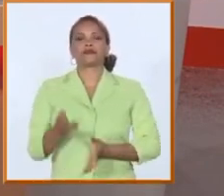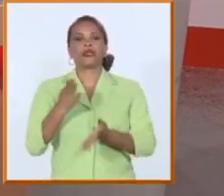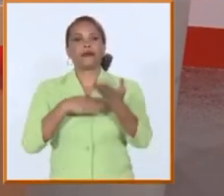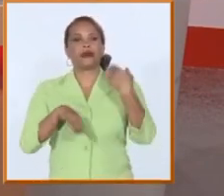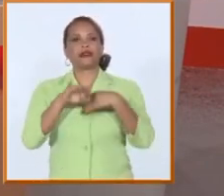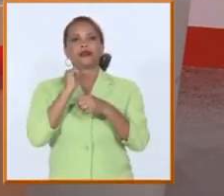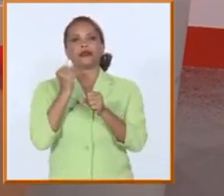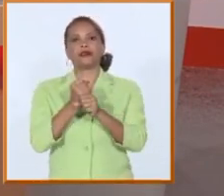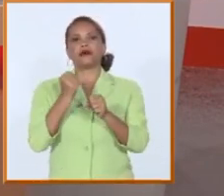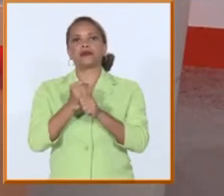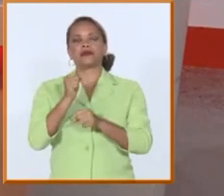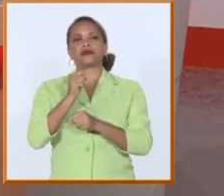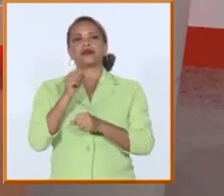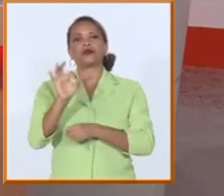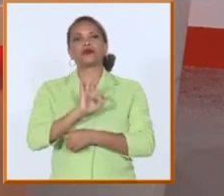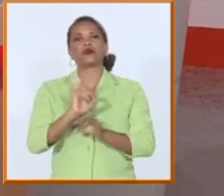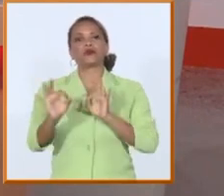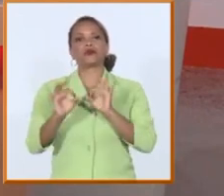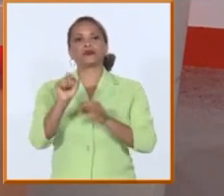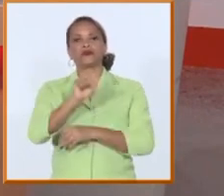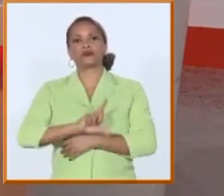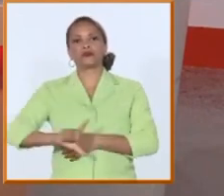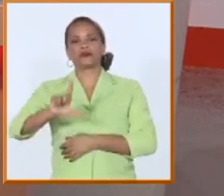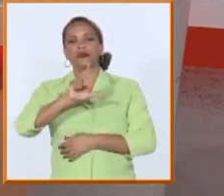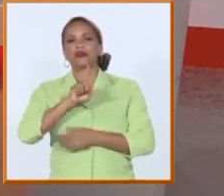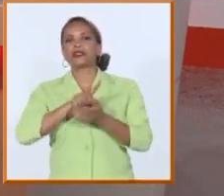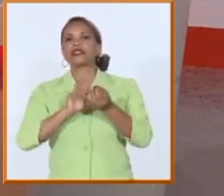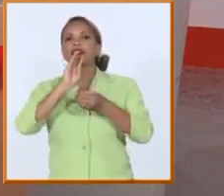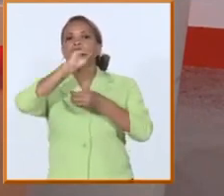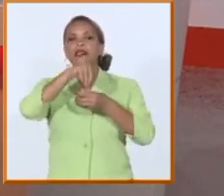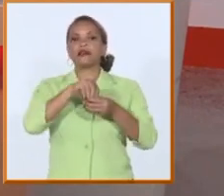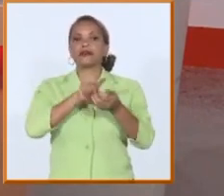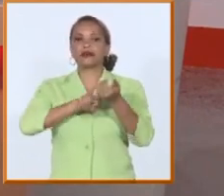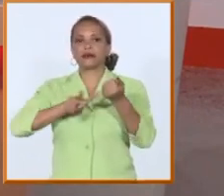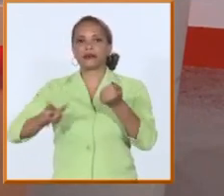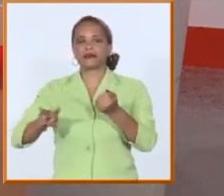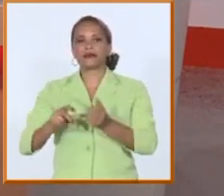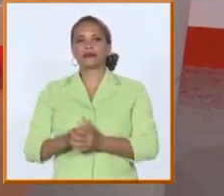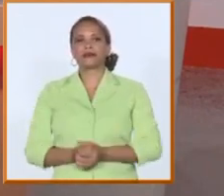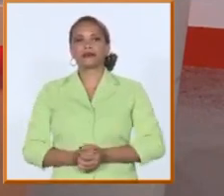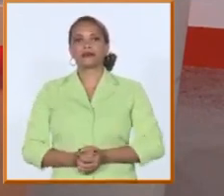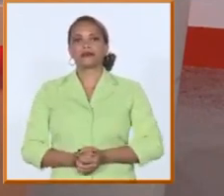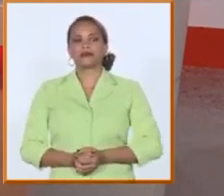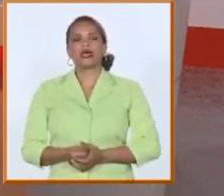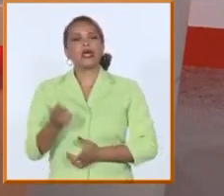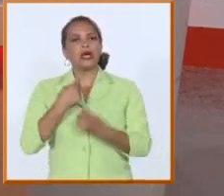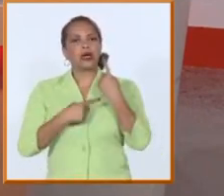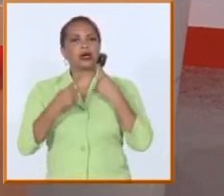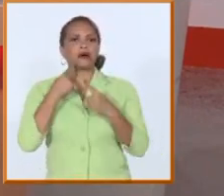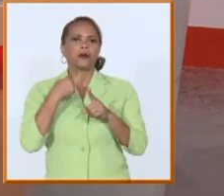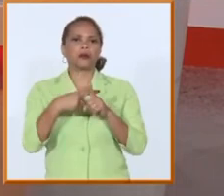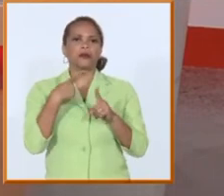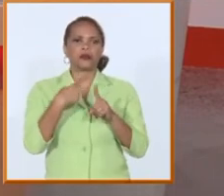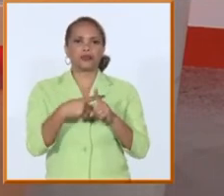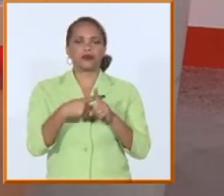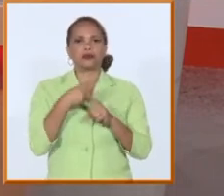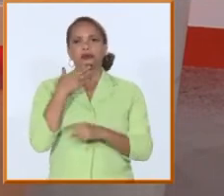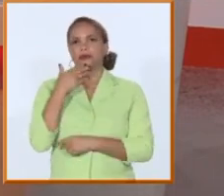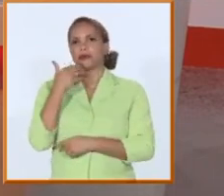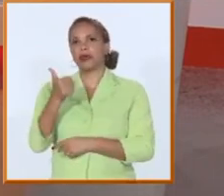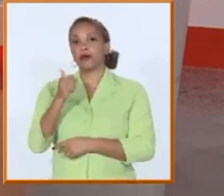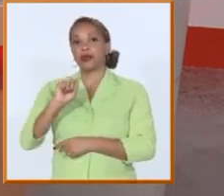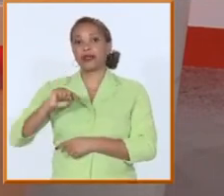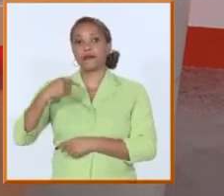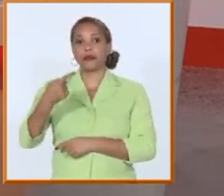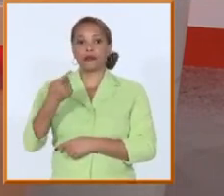haciendo en coordinación con ellos y también con los territorios obviamente y yo creo que ha sido positivo yo creo que va a ser mejor en el próximo